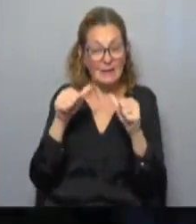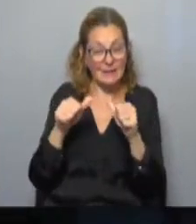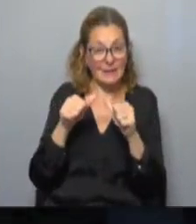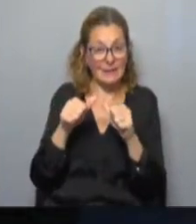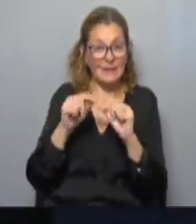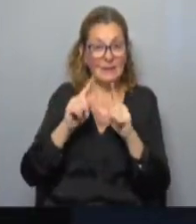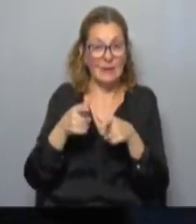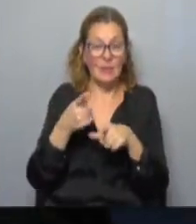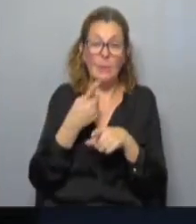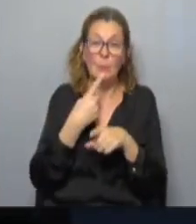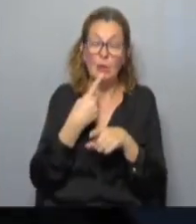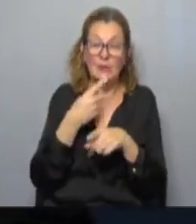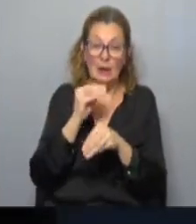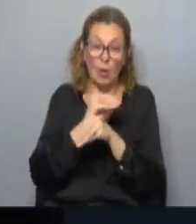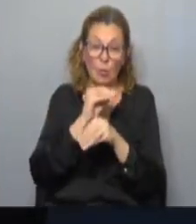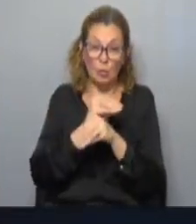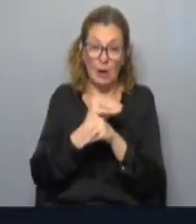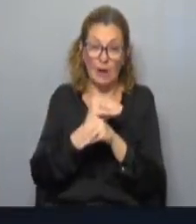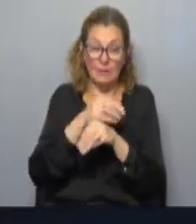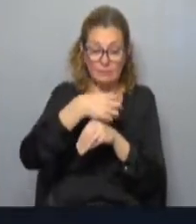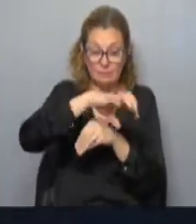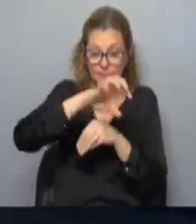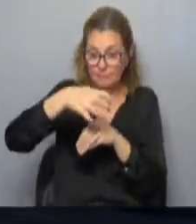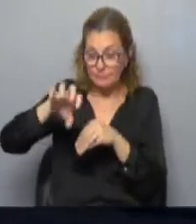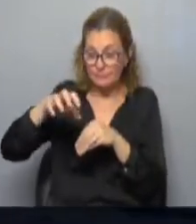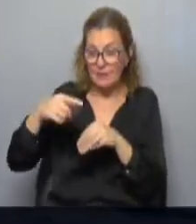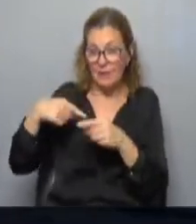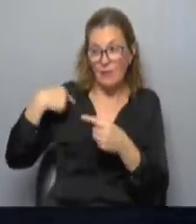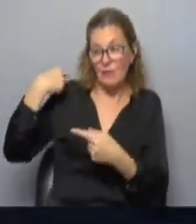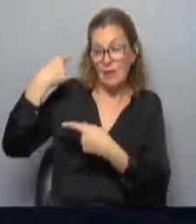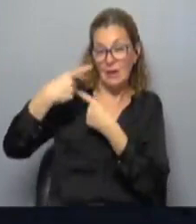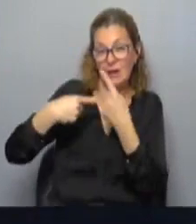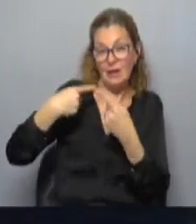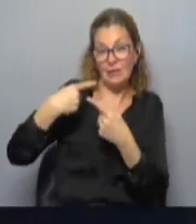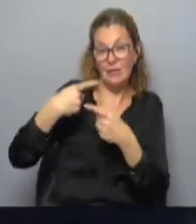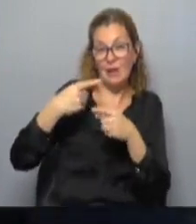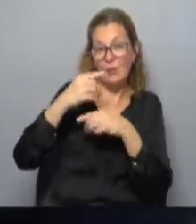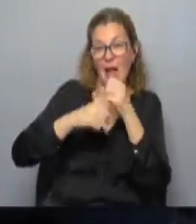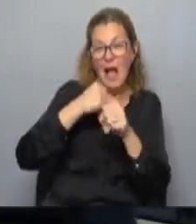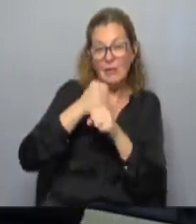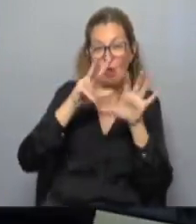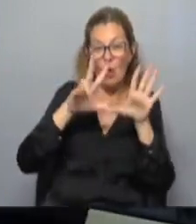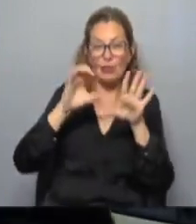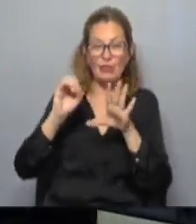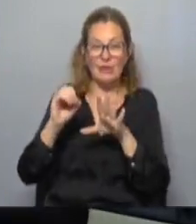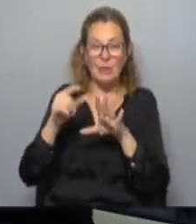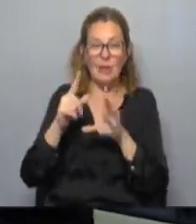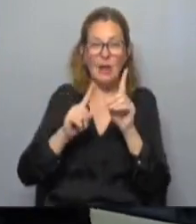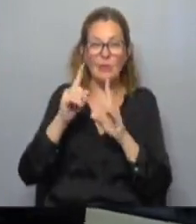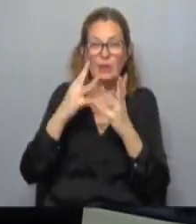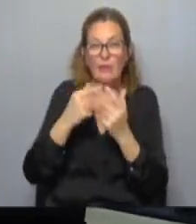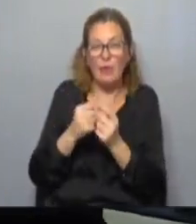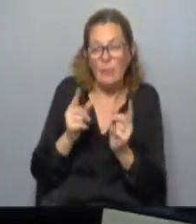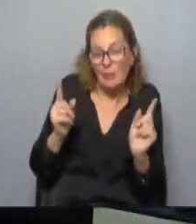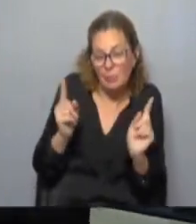producto de políticas culturales de descentralización que vienen desde el fin de la década del 80 o sea estamos haciendo de alguna manera una